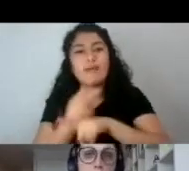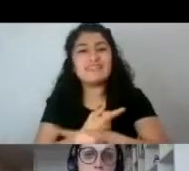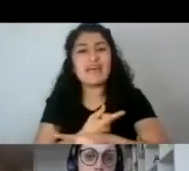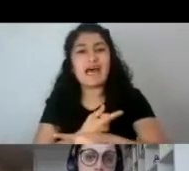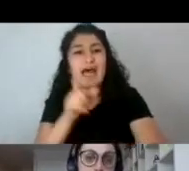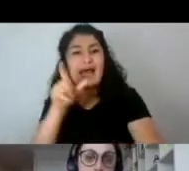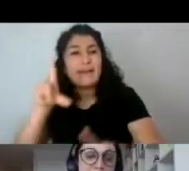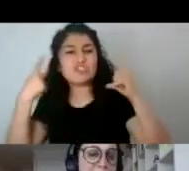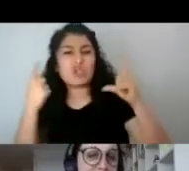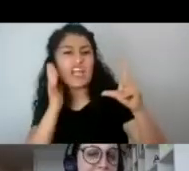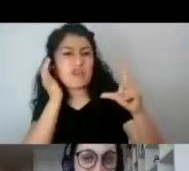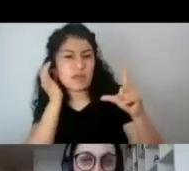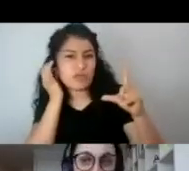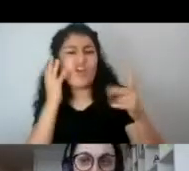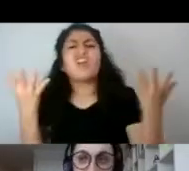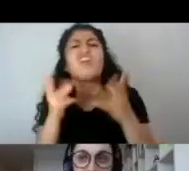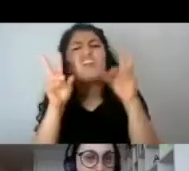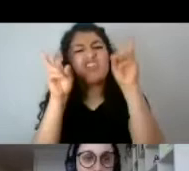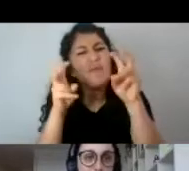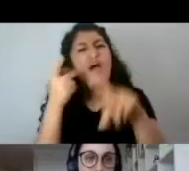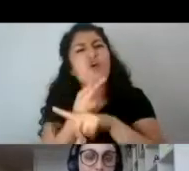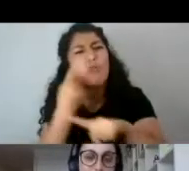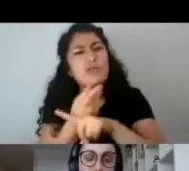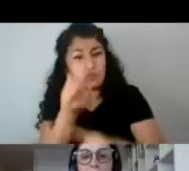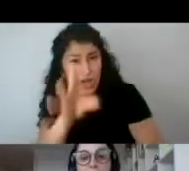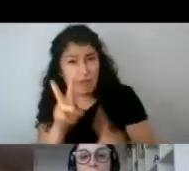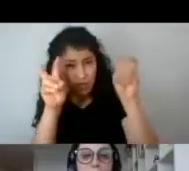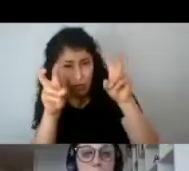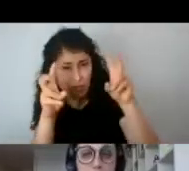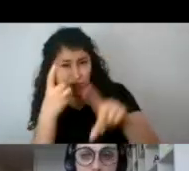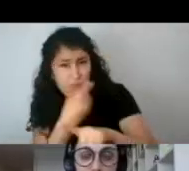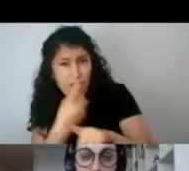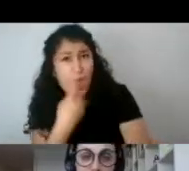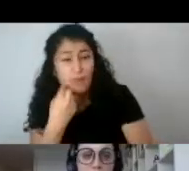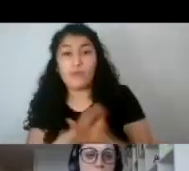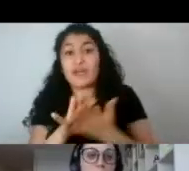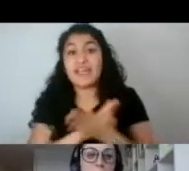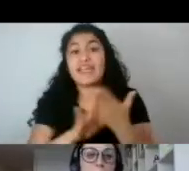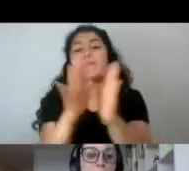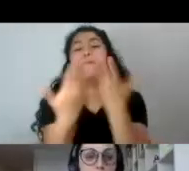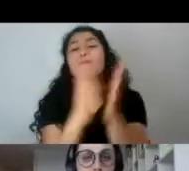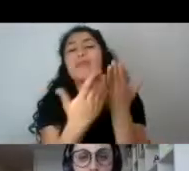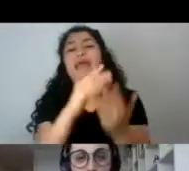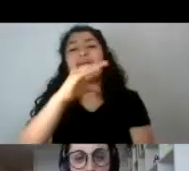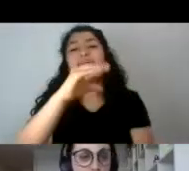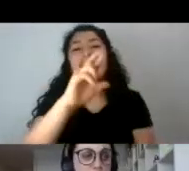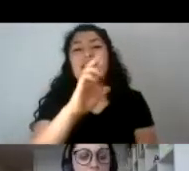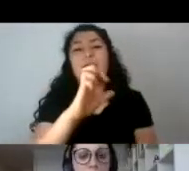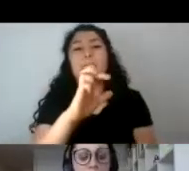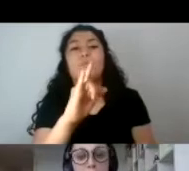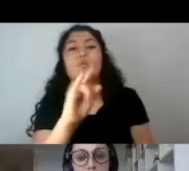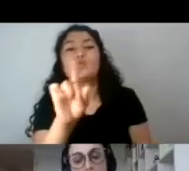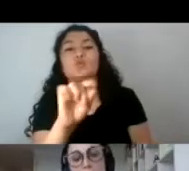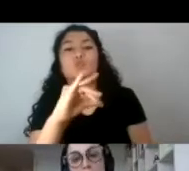quién habla? ¿De qué habla? ¿Habla solo de hombres? O sea, leamos Crepúsculo, ¿no? Es como cuatro tomos de, no sé,